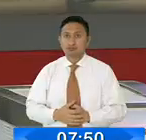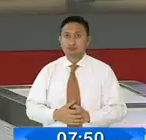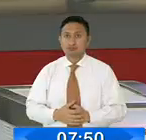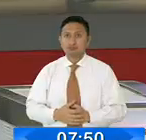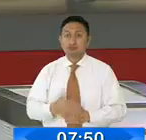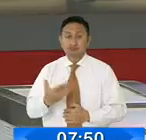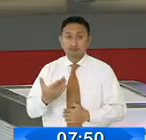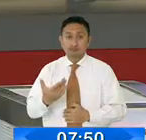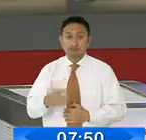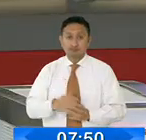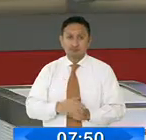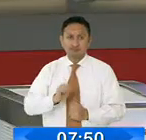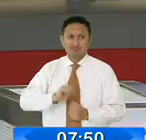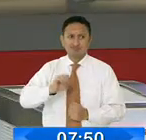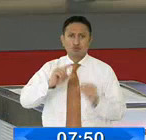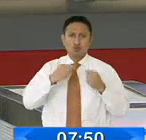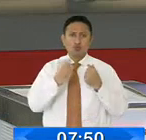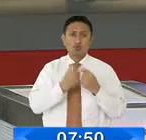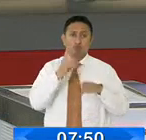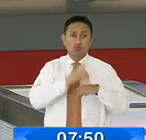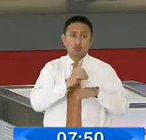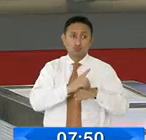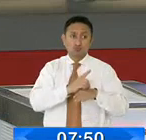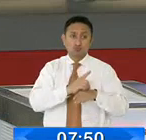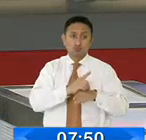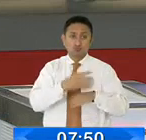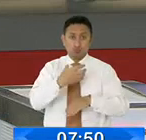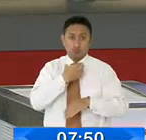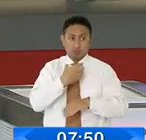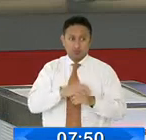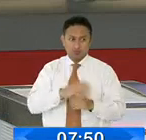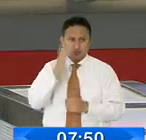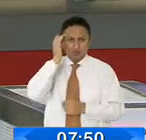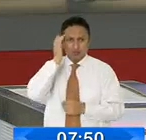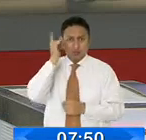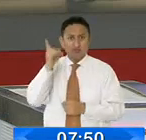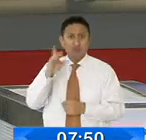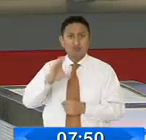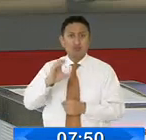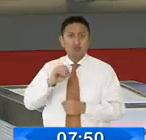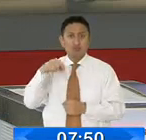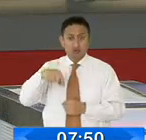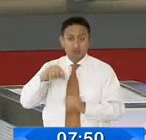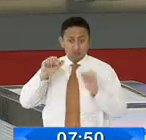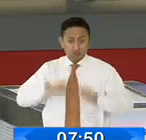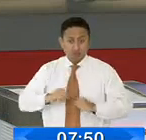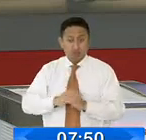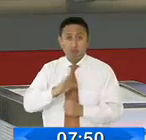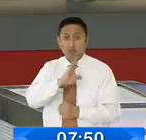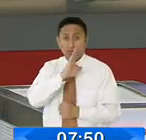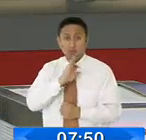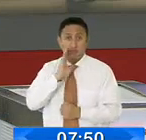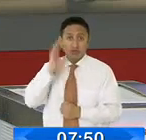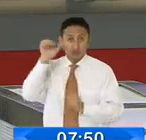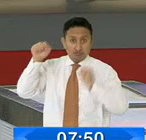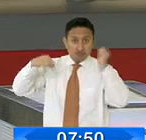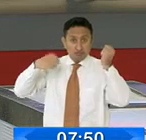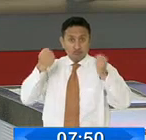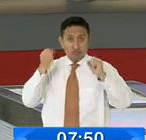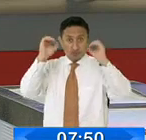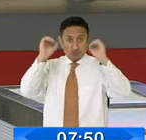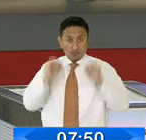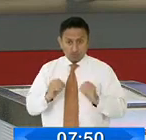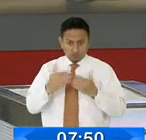Y existe preocupación en el gremio médico de Tumuragua, pues el COE cantonal dio luz verde para la repertura de bares, discotecas y centros de